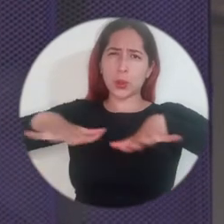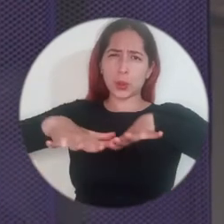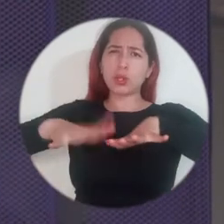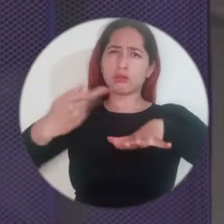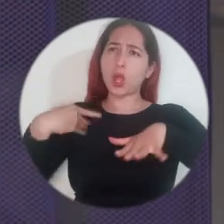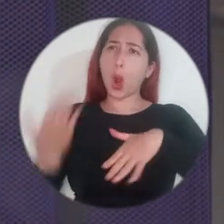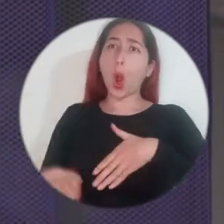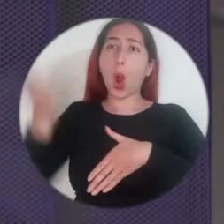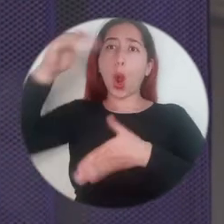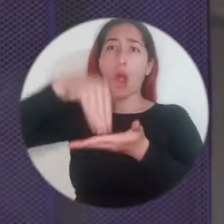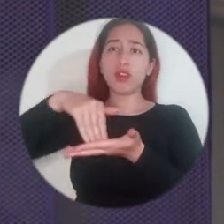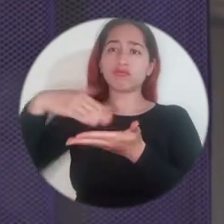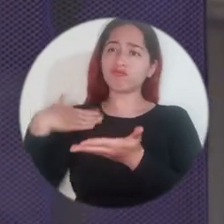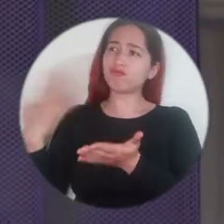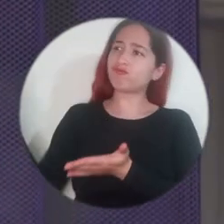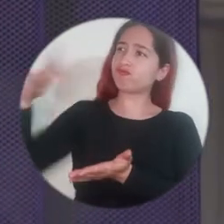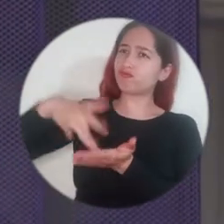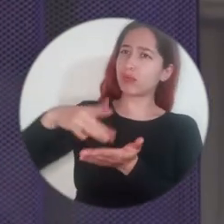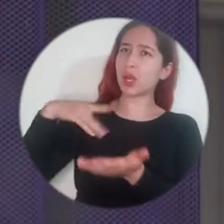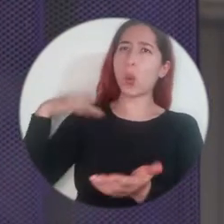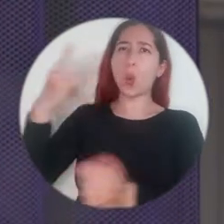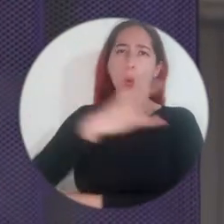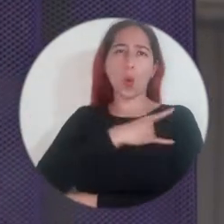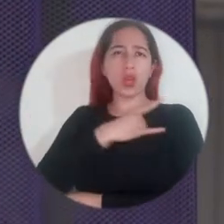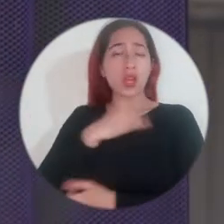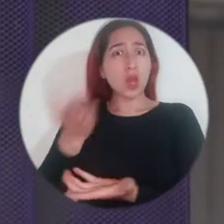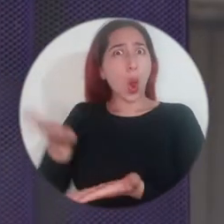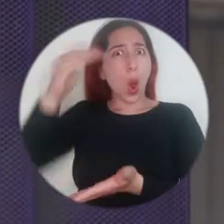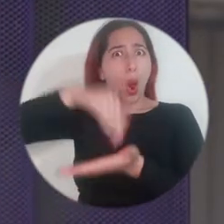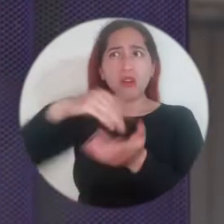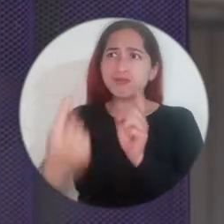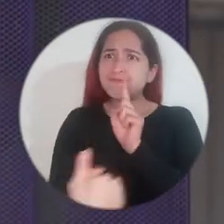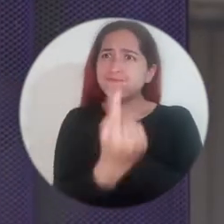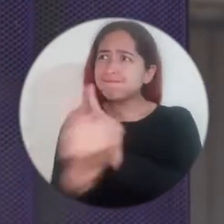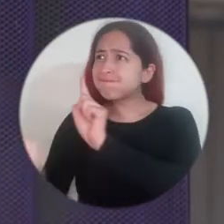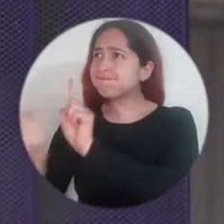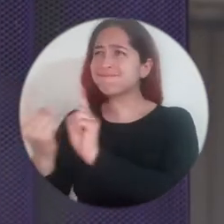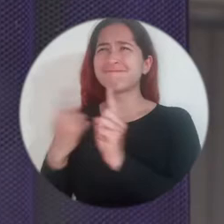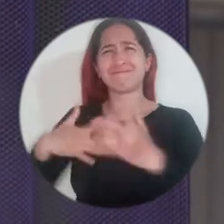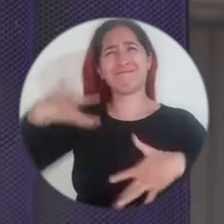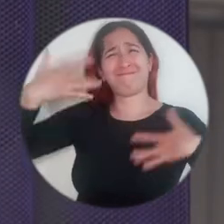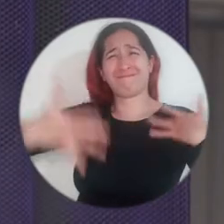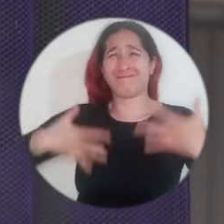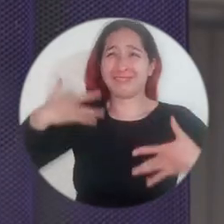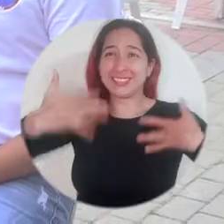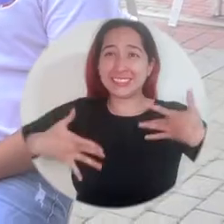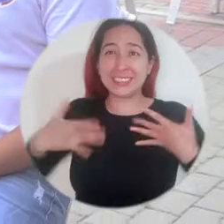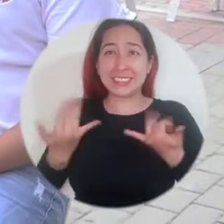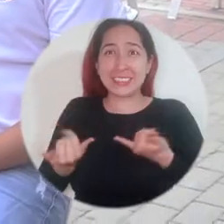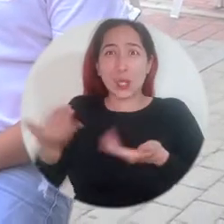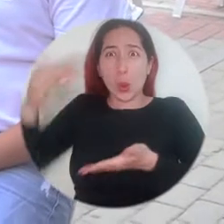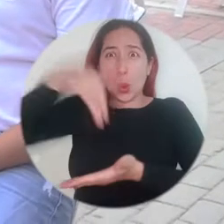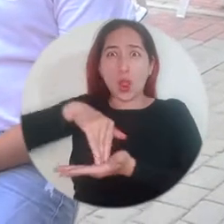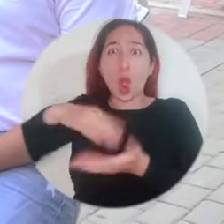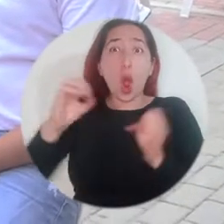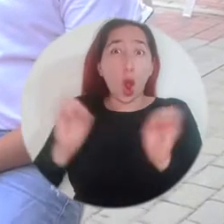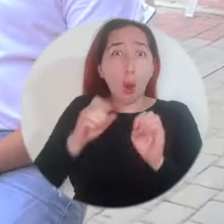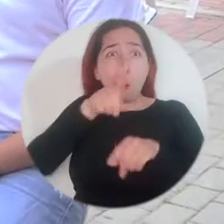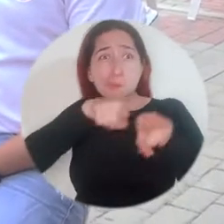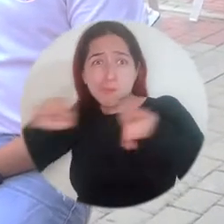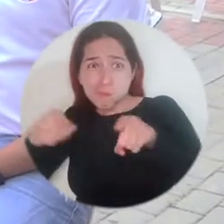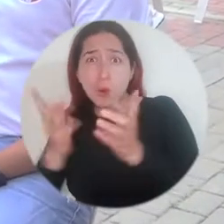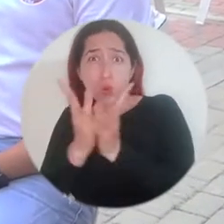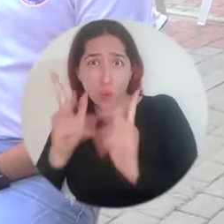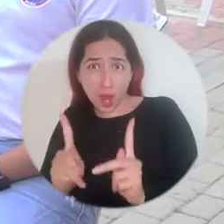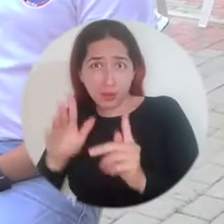esta tarde, de volver a la universidad, de reencontrarnos nuevamente y sentir la emoción de estar aquí otra vez, o de estar